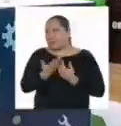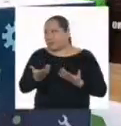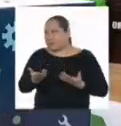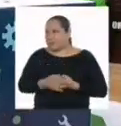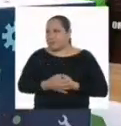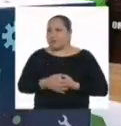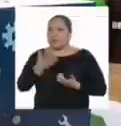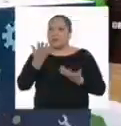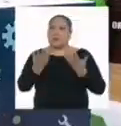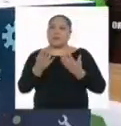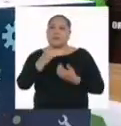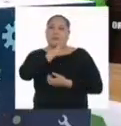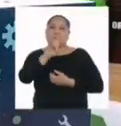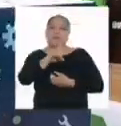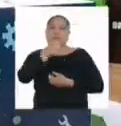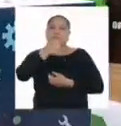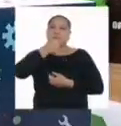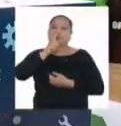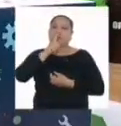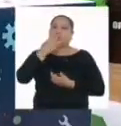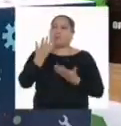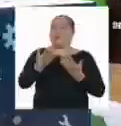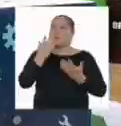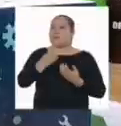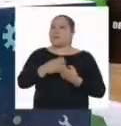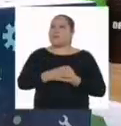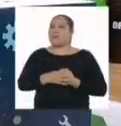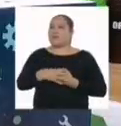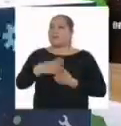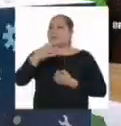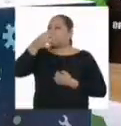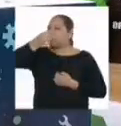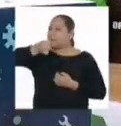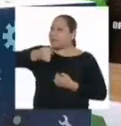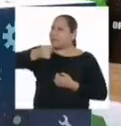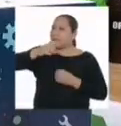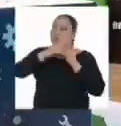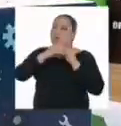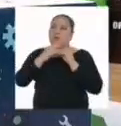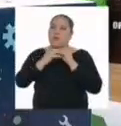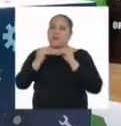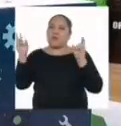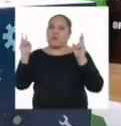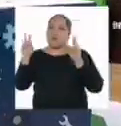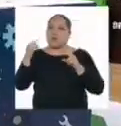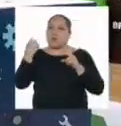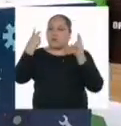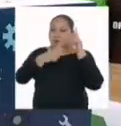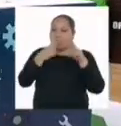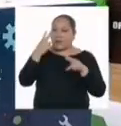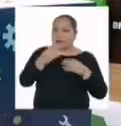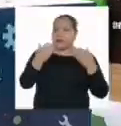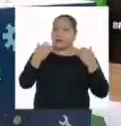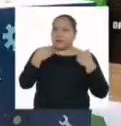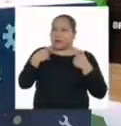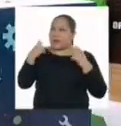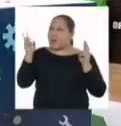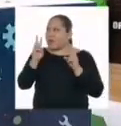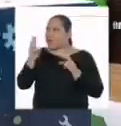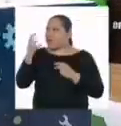Digo, en vez de utilizar agua, podríamos capaz hacerlo con el zumo de alguna fruta o verdura y ver si contiene vitamina C.